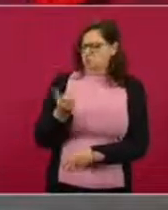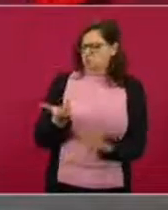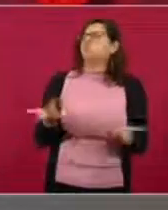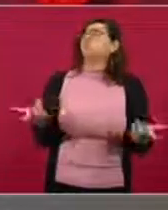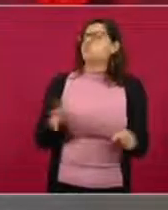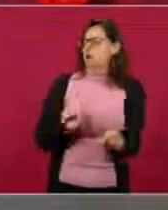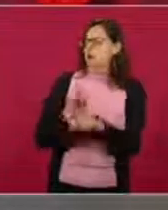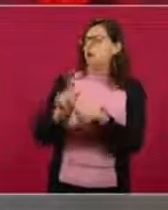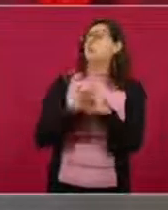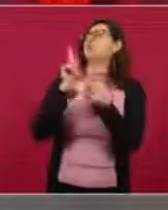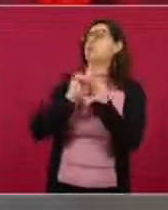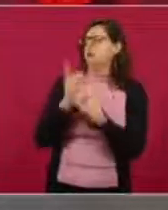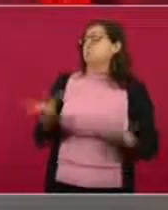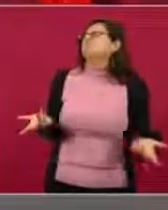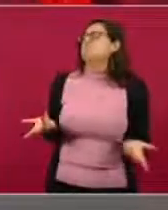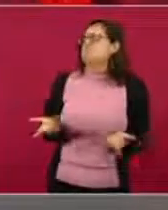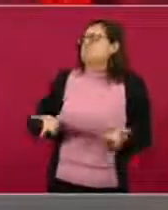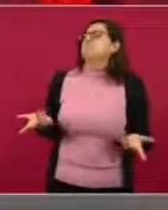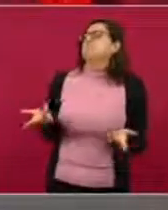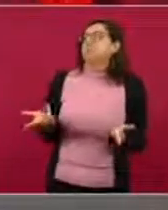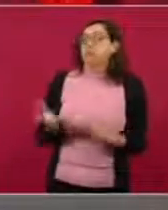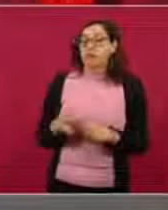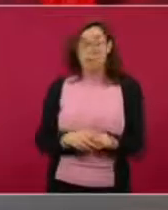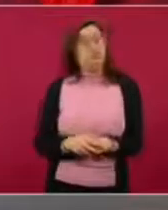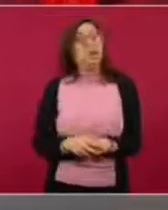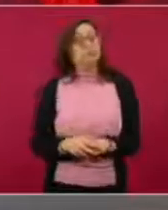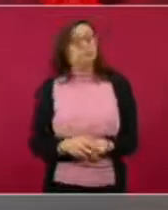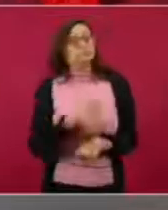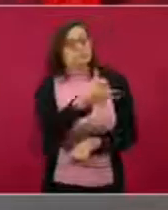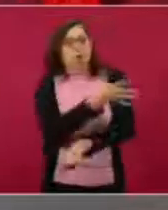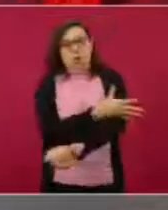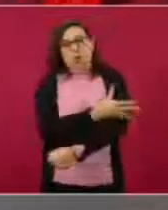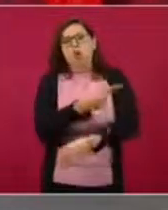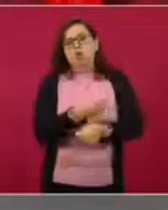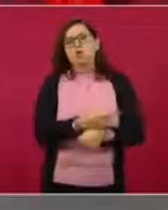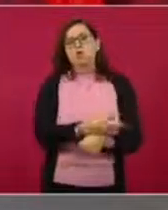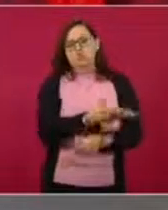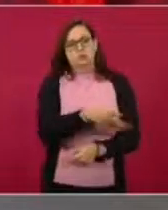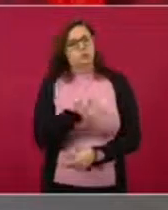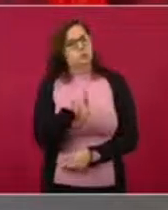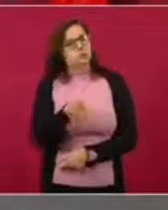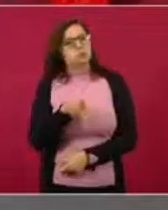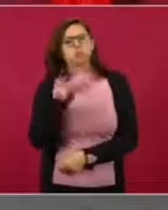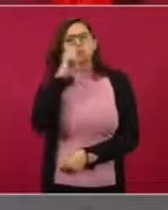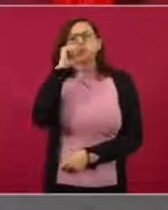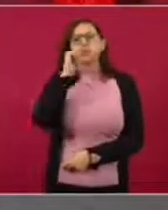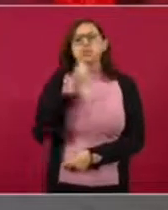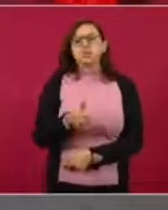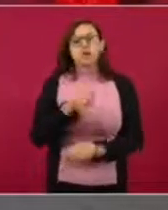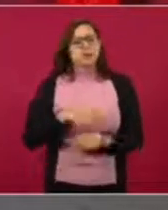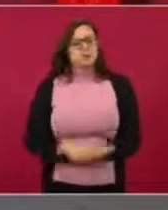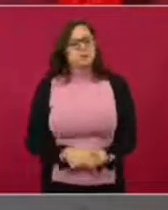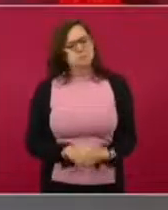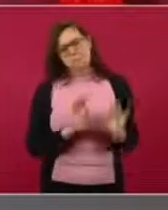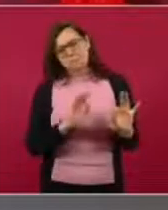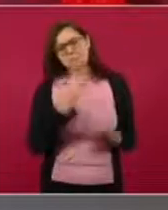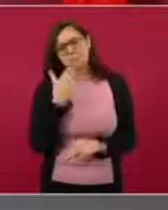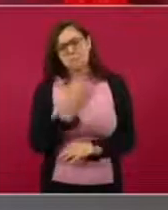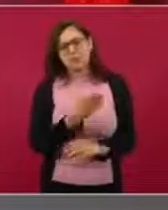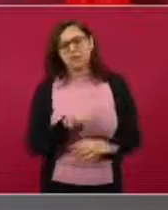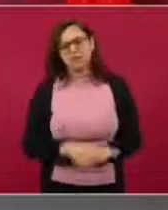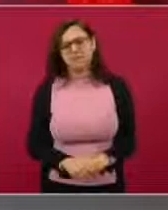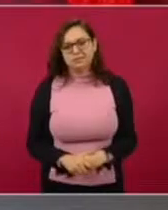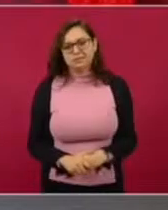En cambio, hay dirigentes de otros partidos